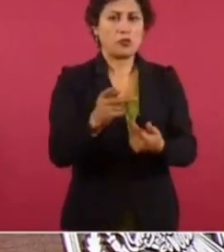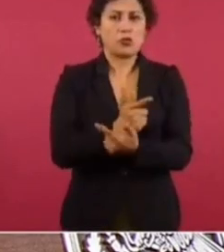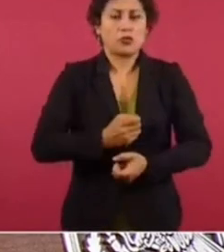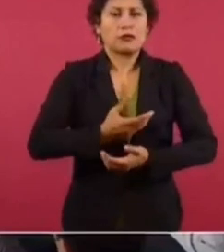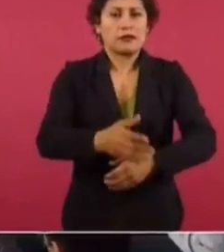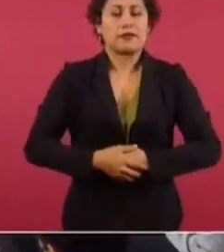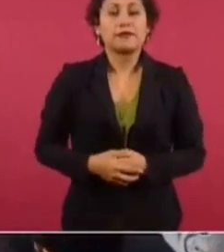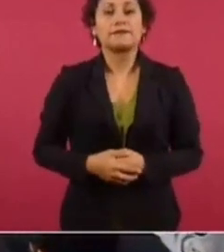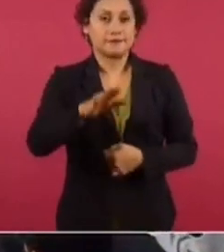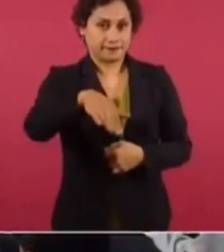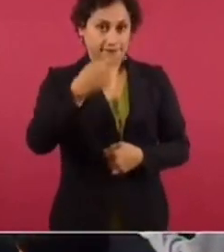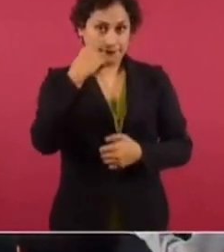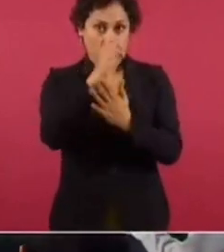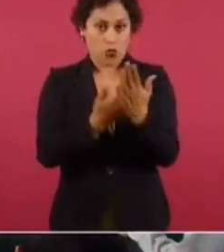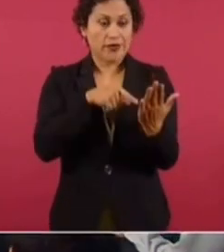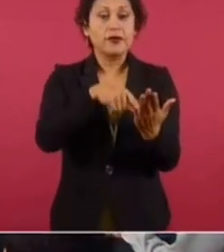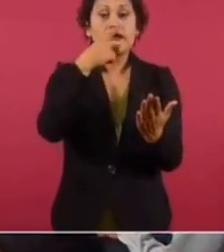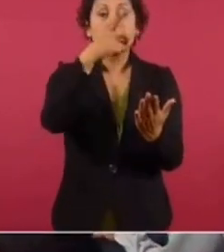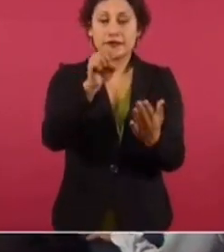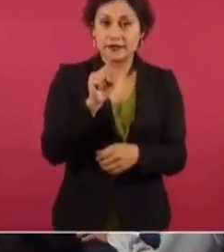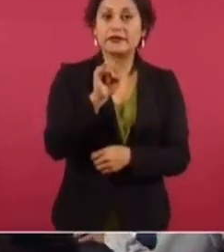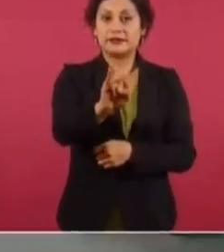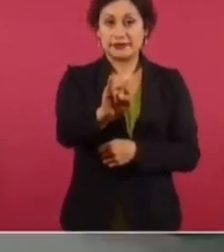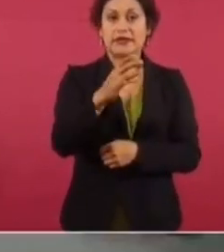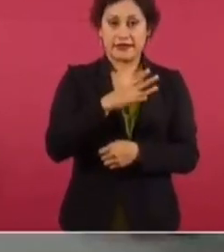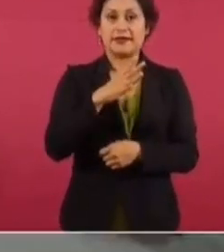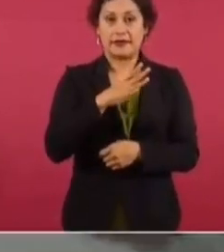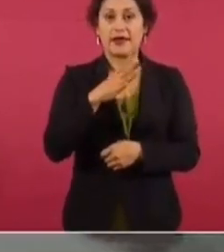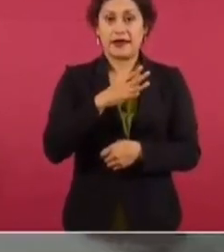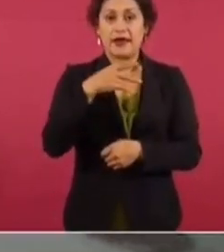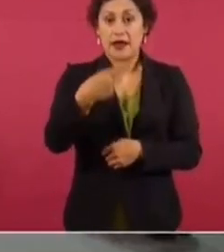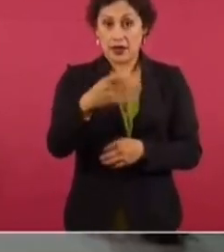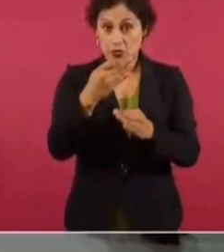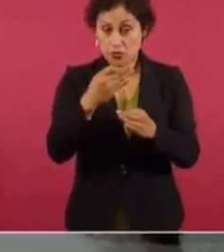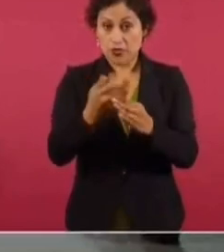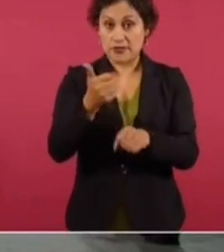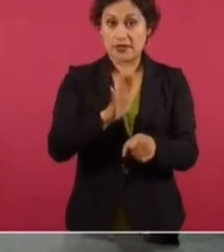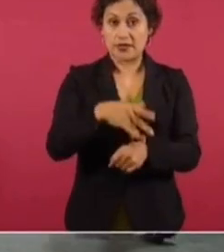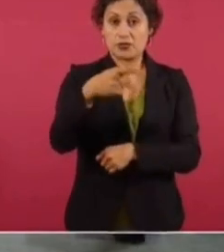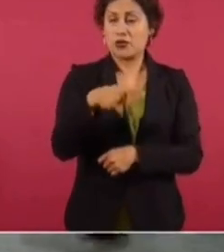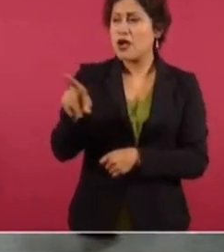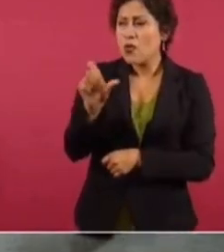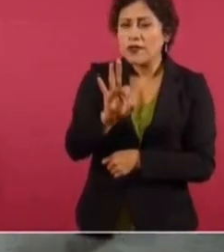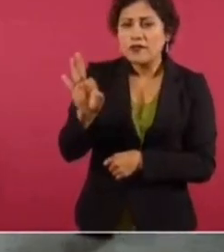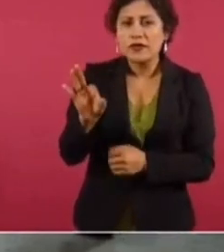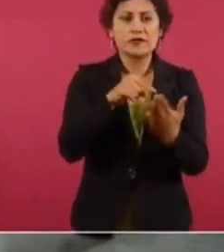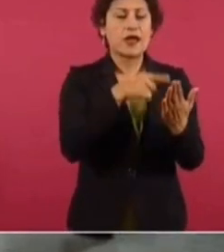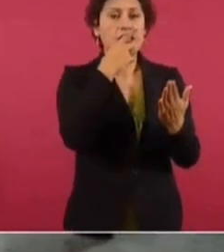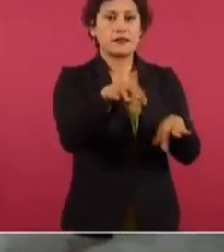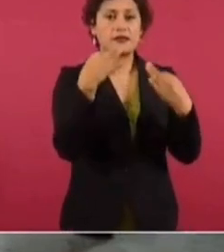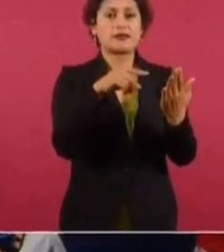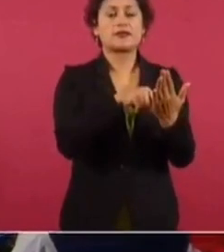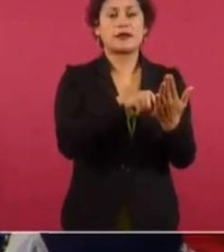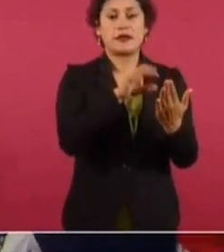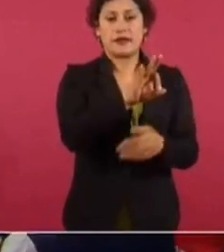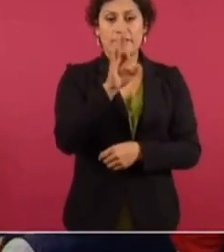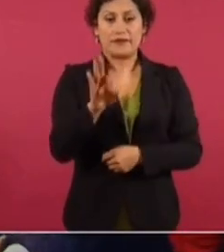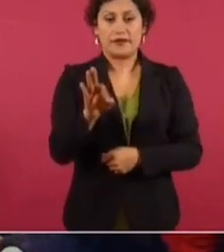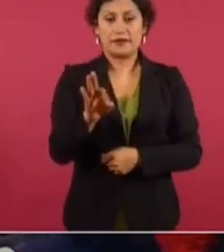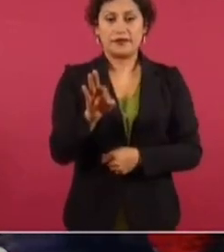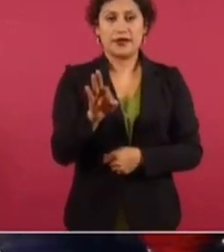Este contrato acredita que en efecto se tuvo la adquisición todavía en esta administración. preguntarle si… ¿De cuándo fue? El documento está fechado